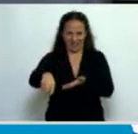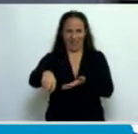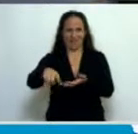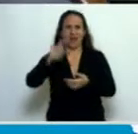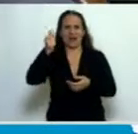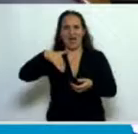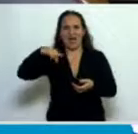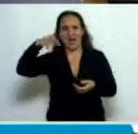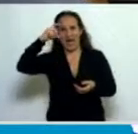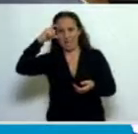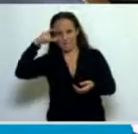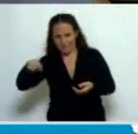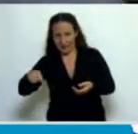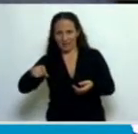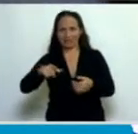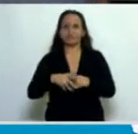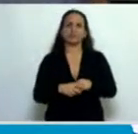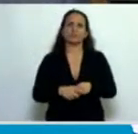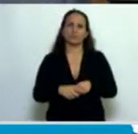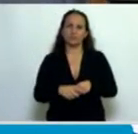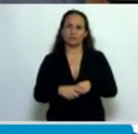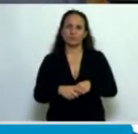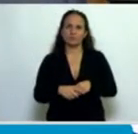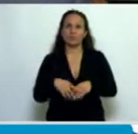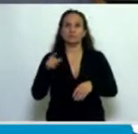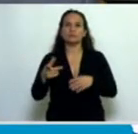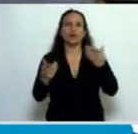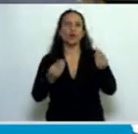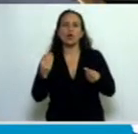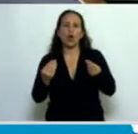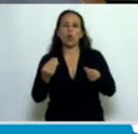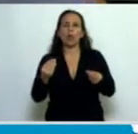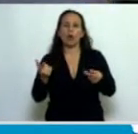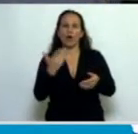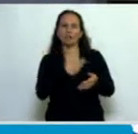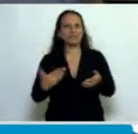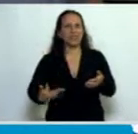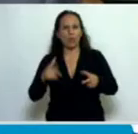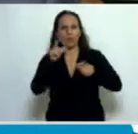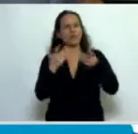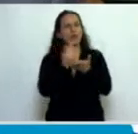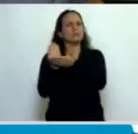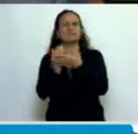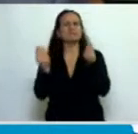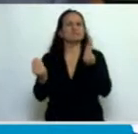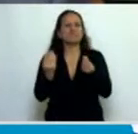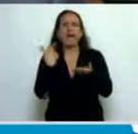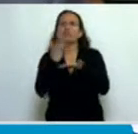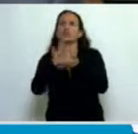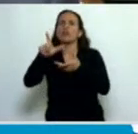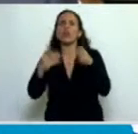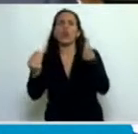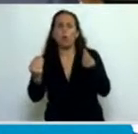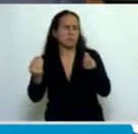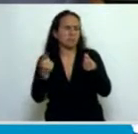integrar la AMPE, los funcionarios que van a representar al Estado en estas sociedades. Esto